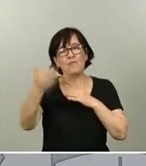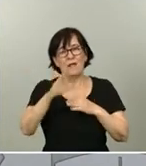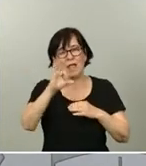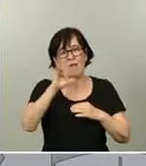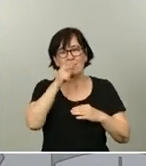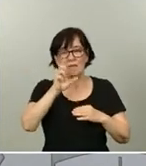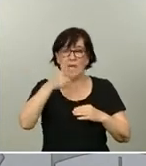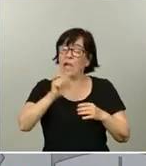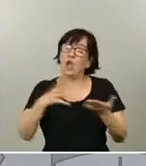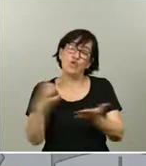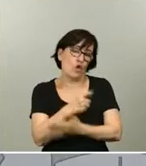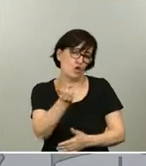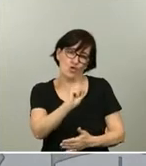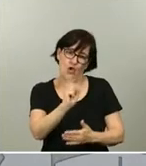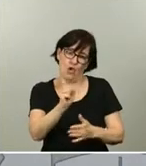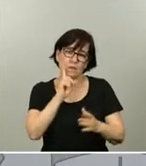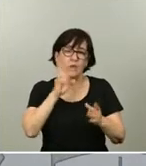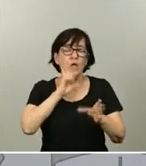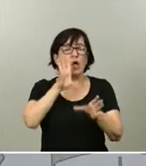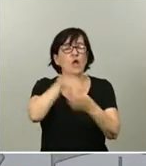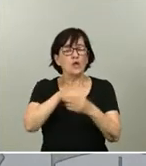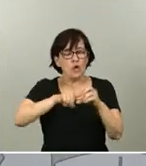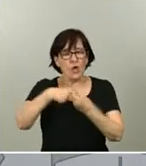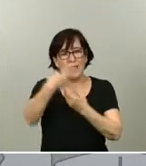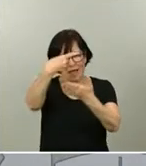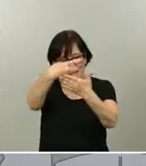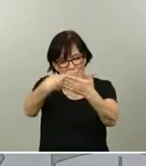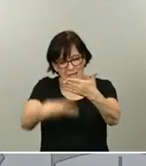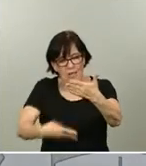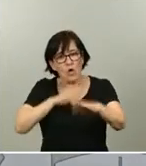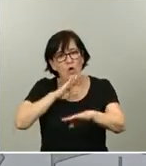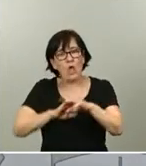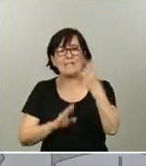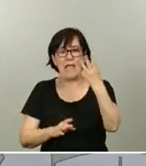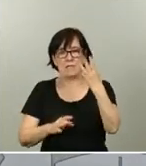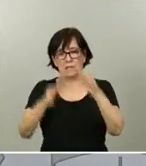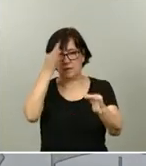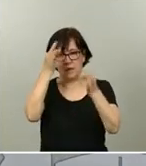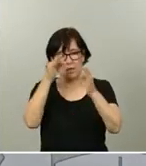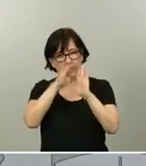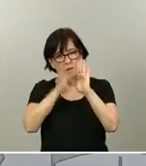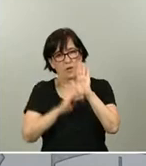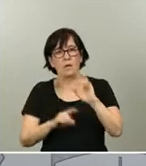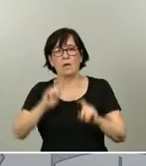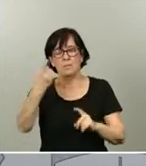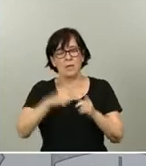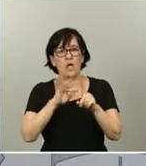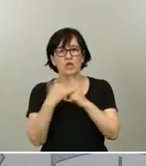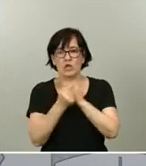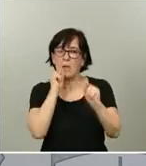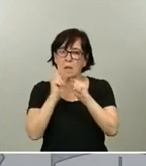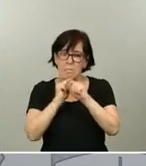por supuesto, sino los incluidos en una lista cuando cumplan tres requisitos. En primer lugar, su situación epidemiológica